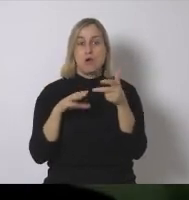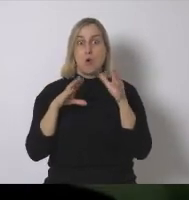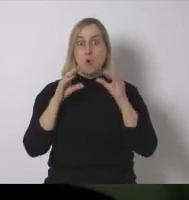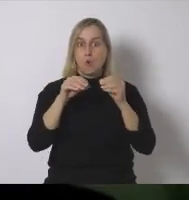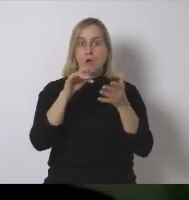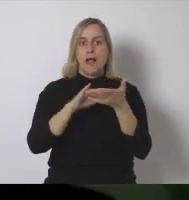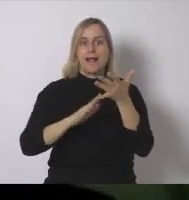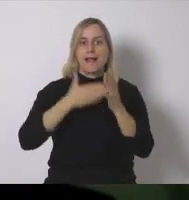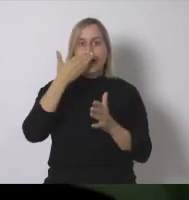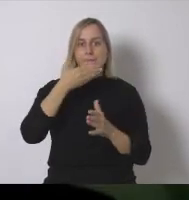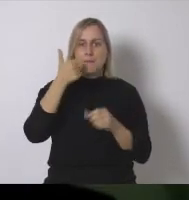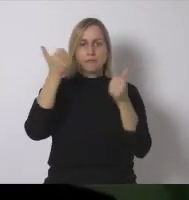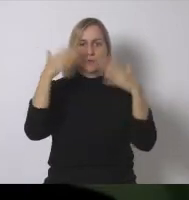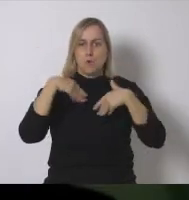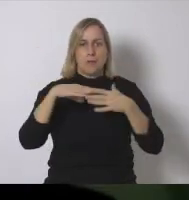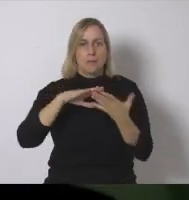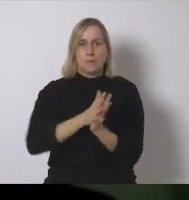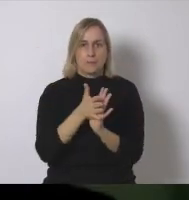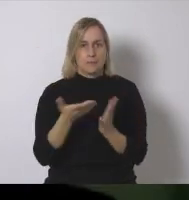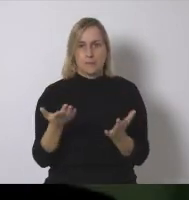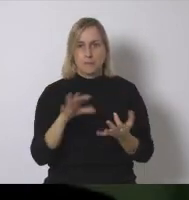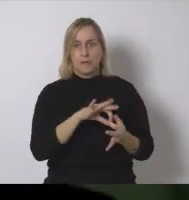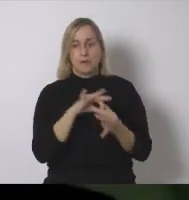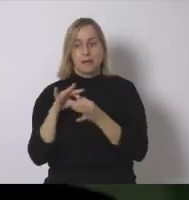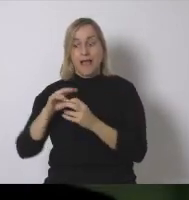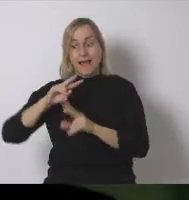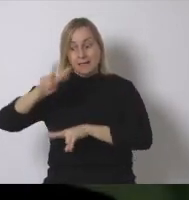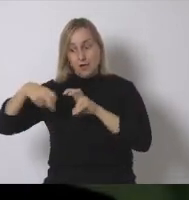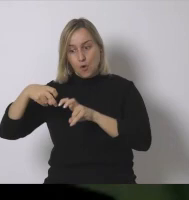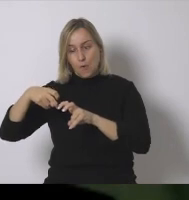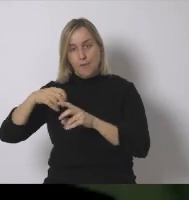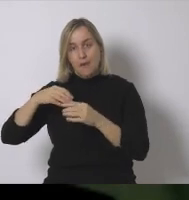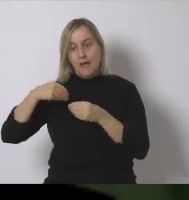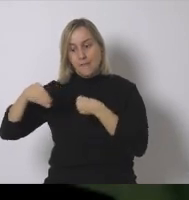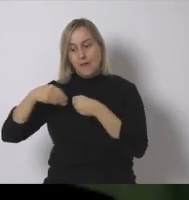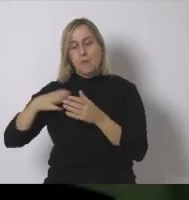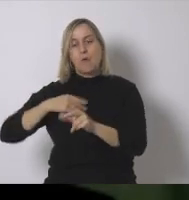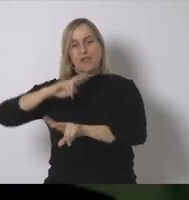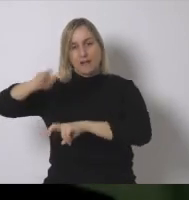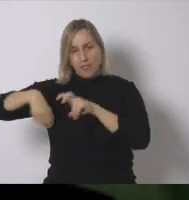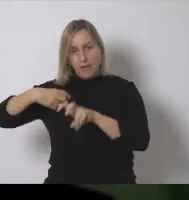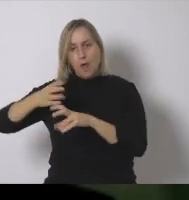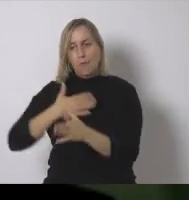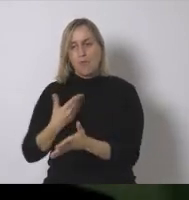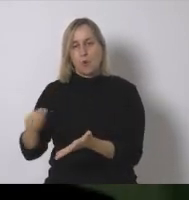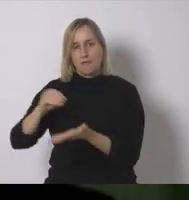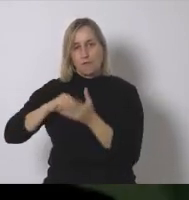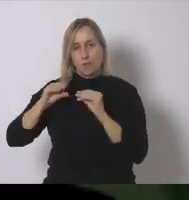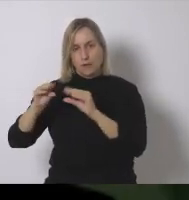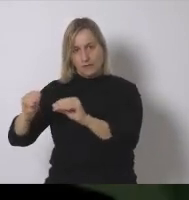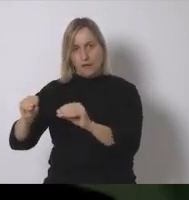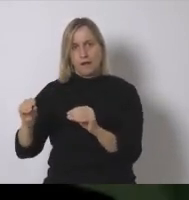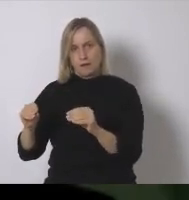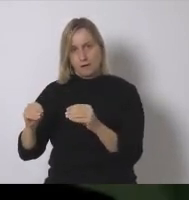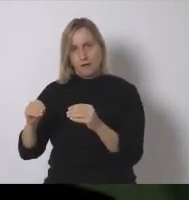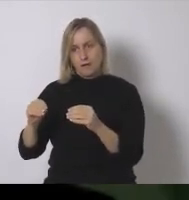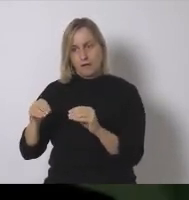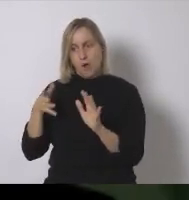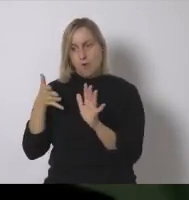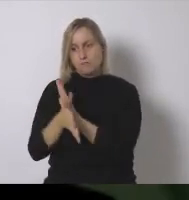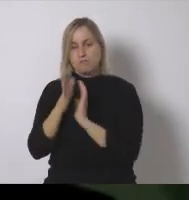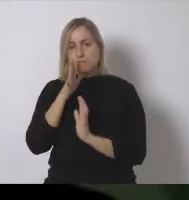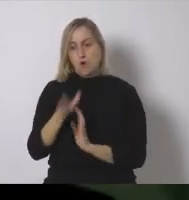y el carbón cuando se usan se queman y ya está pero los materiales ligados a las renovables se pueden